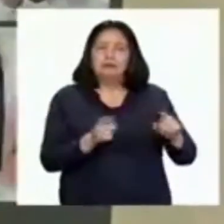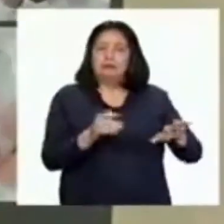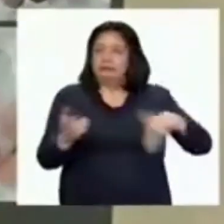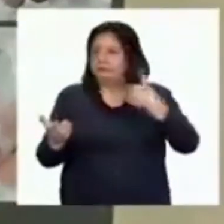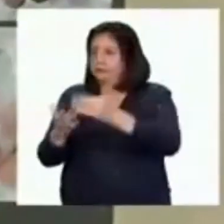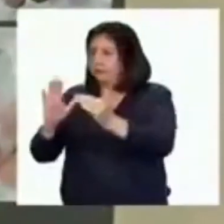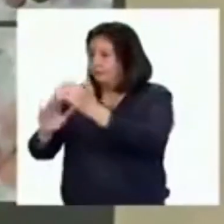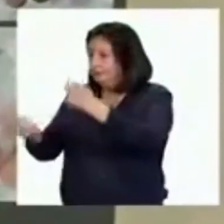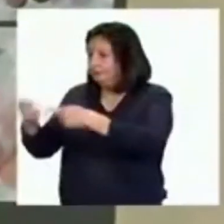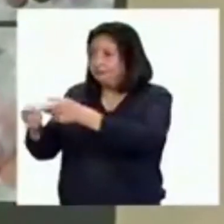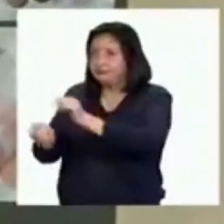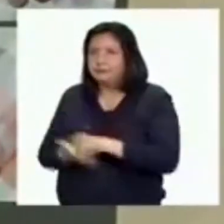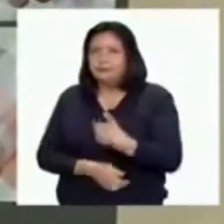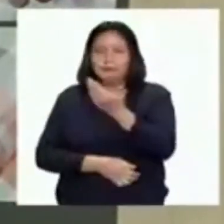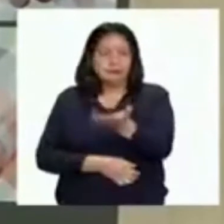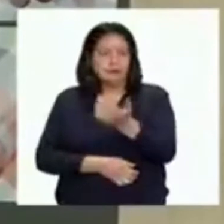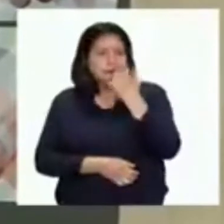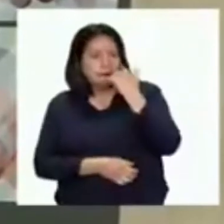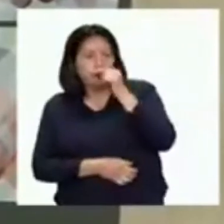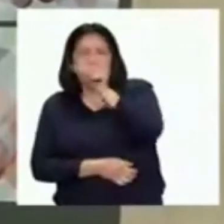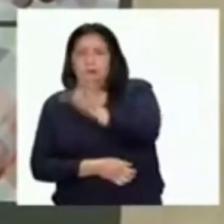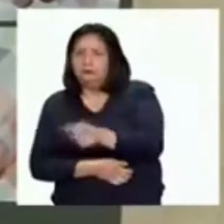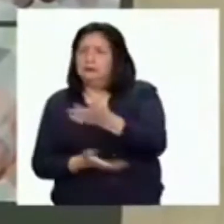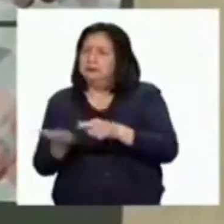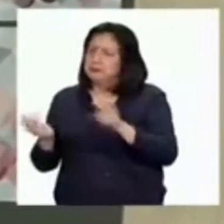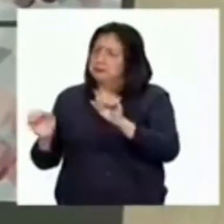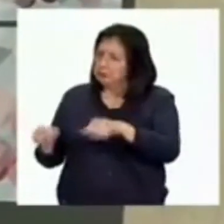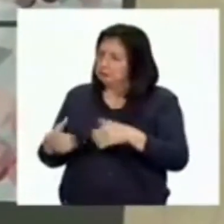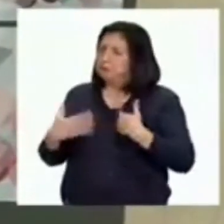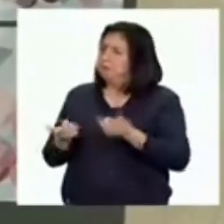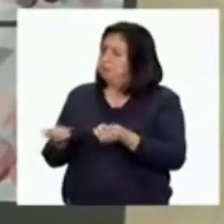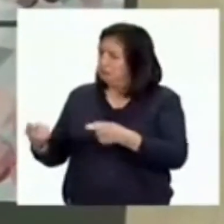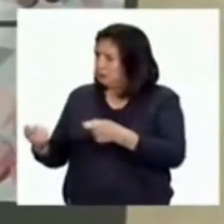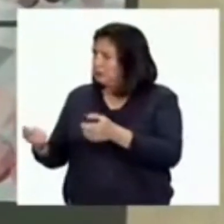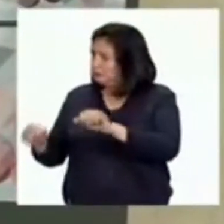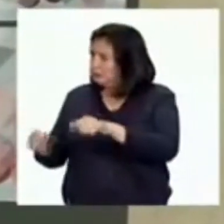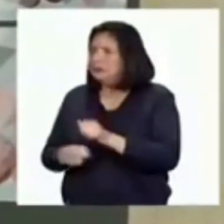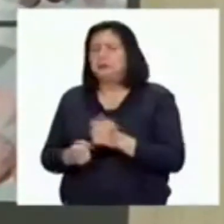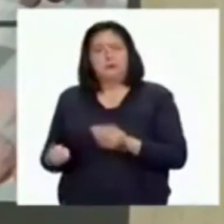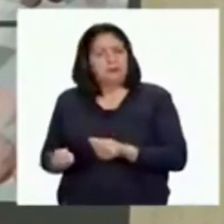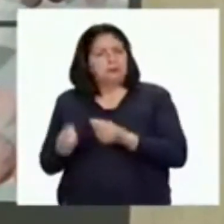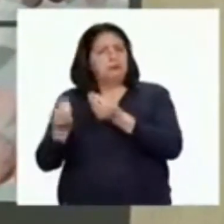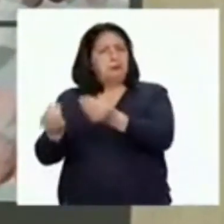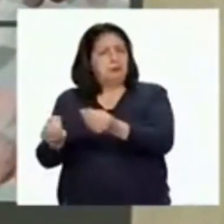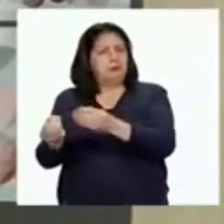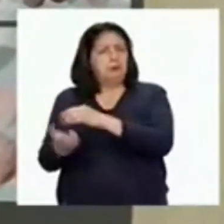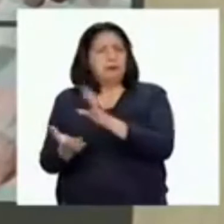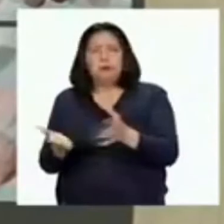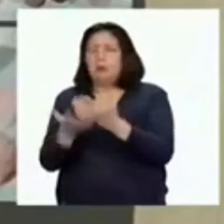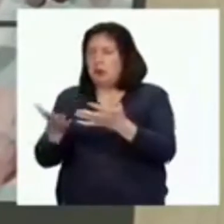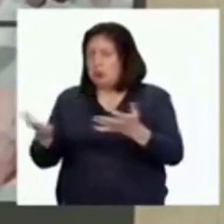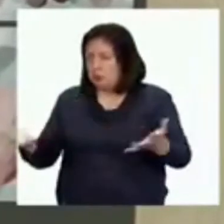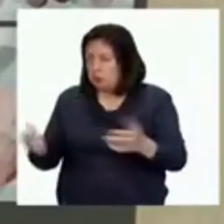llegó a la tienda, Don Merson le dijo que podrían hacer negocios. Él le entregaría todos los